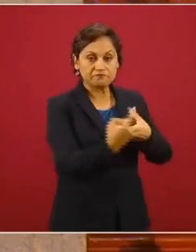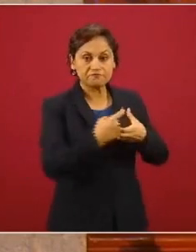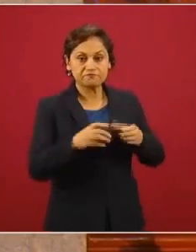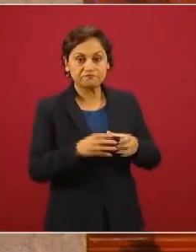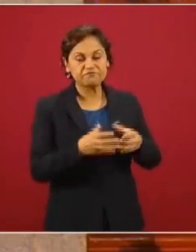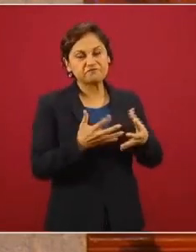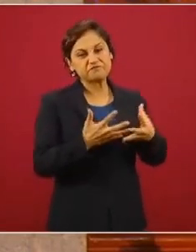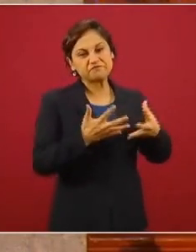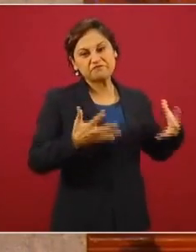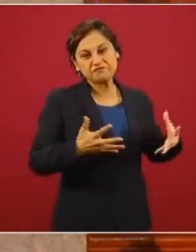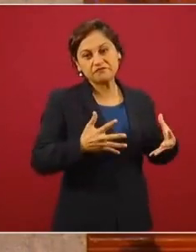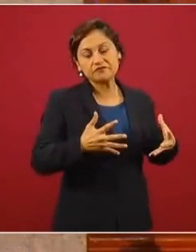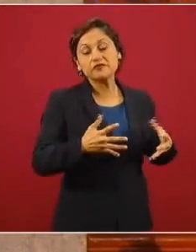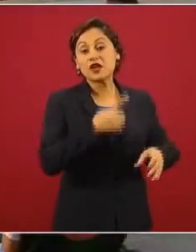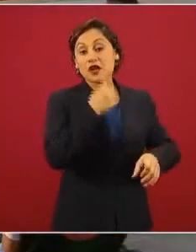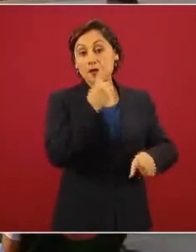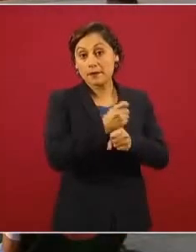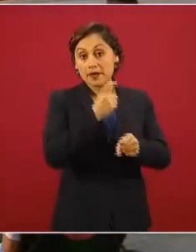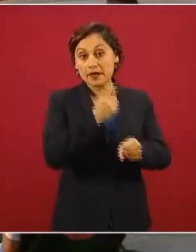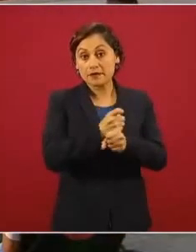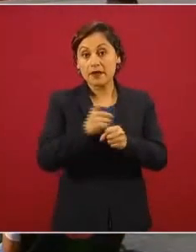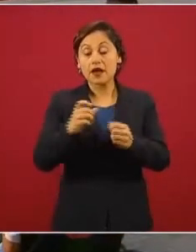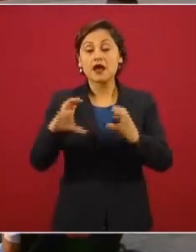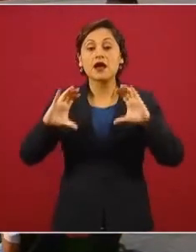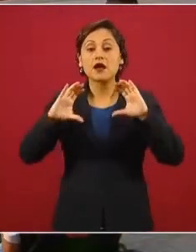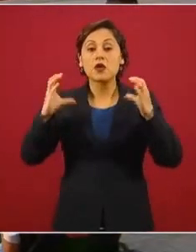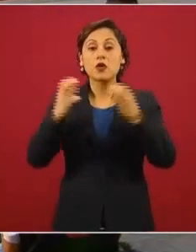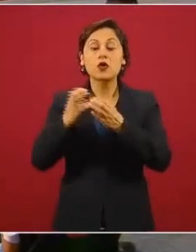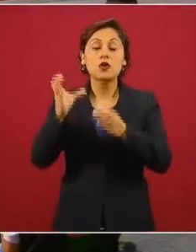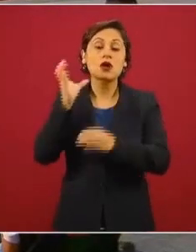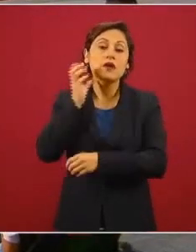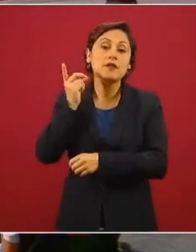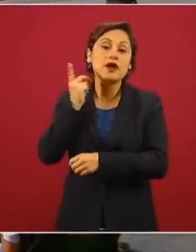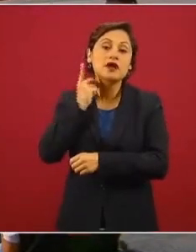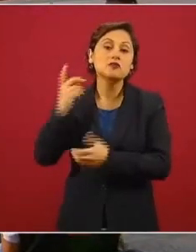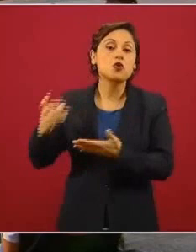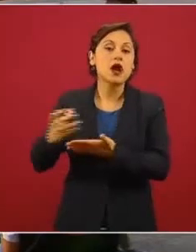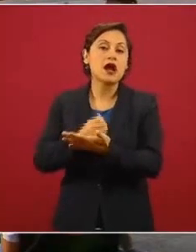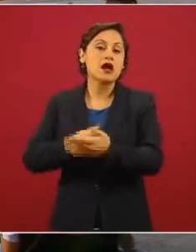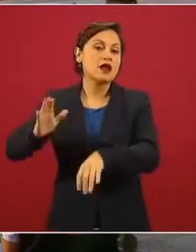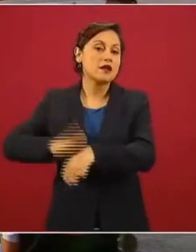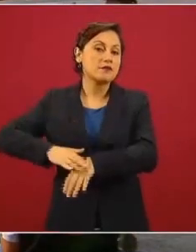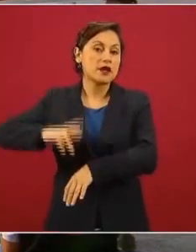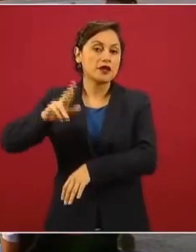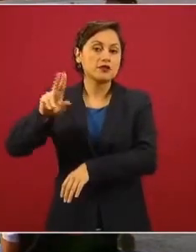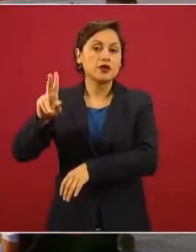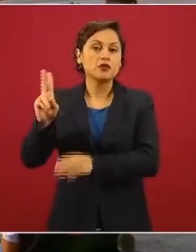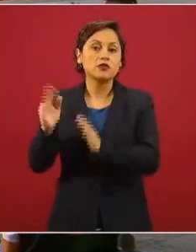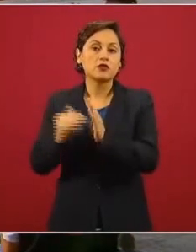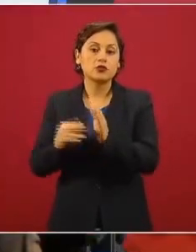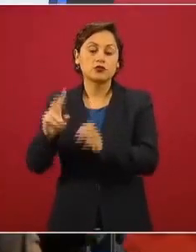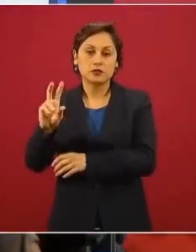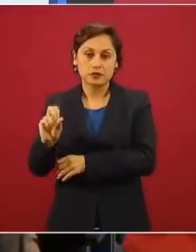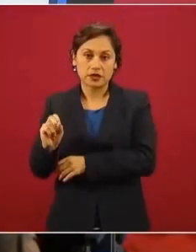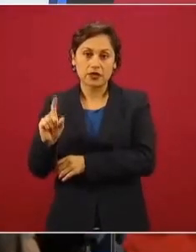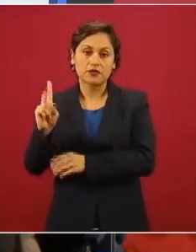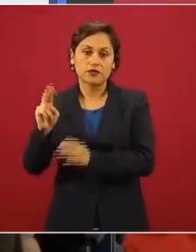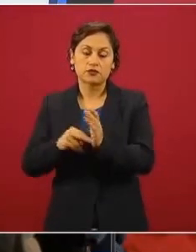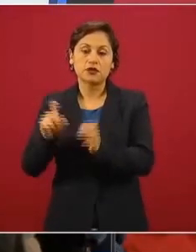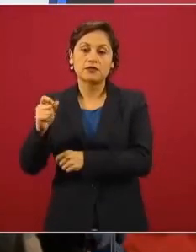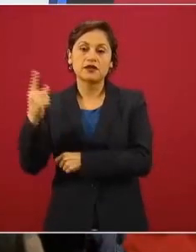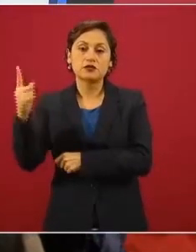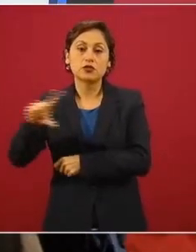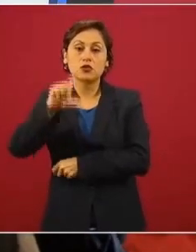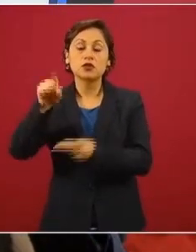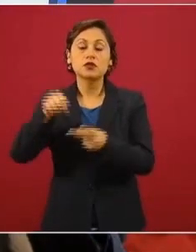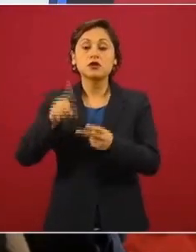en dos momentos, ganar la mayoría de la Cámara de Diputados en el 2021, retirar a AMLO de la Presidencia de la República en 2022